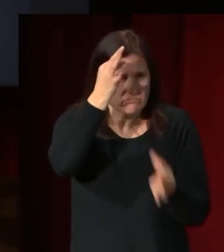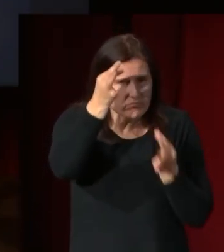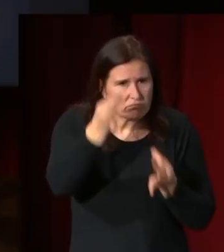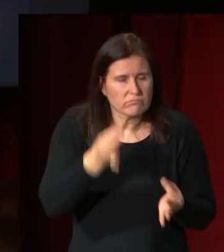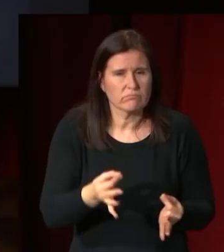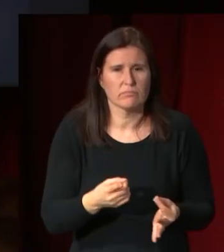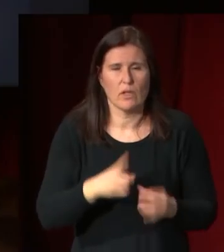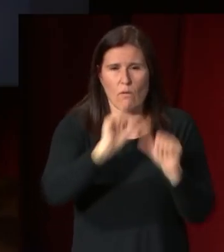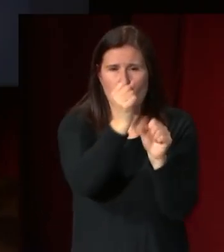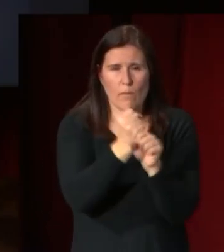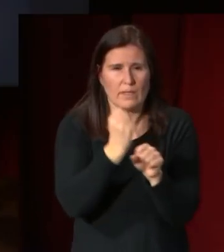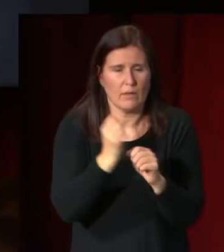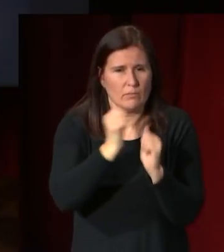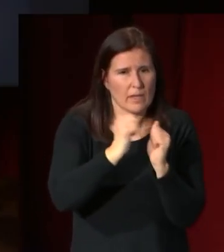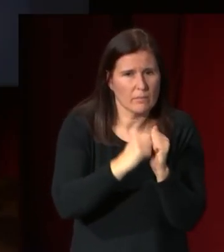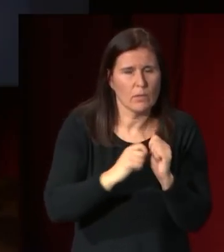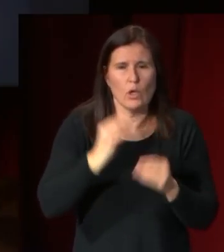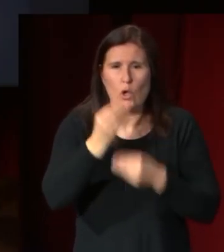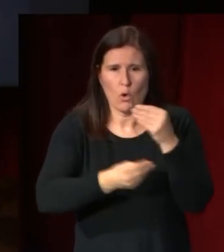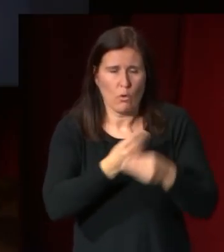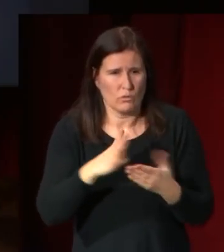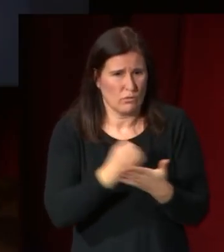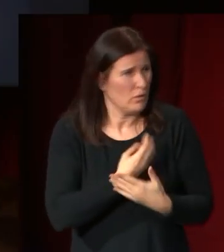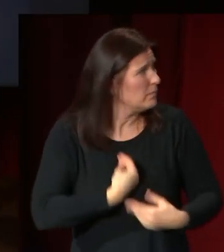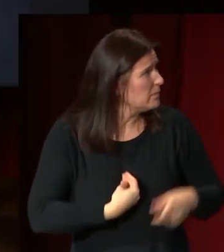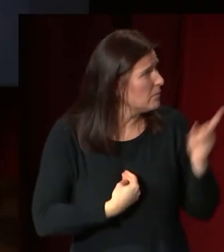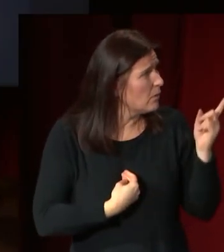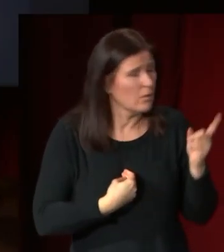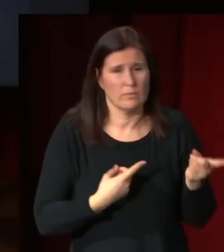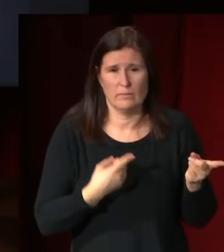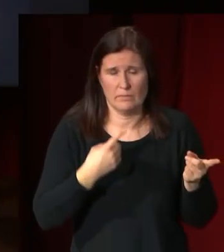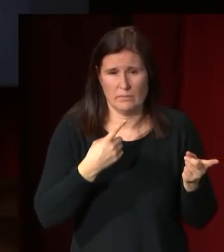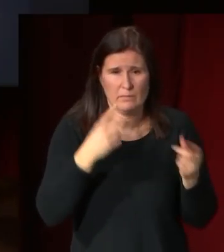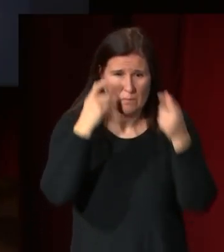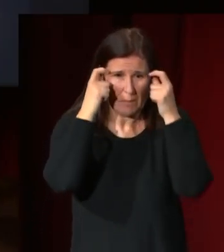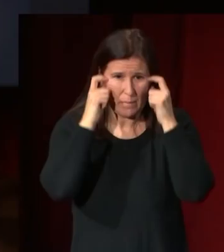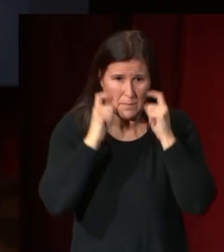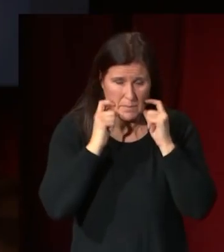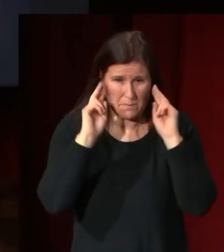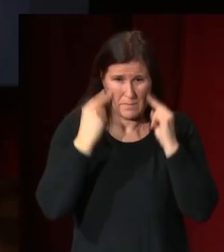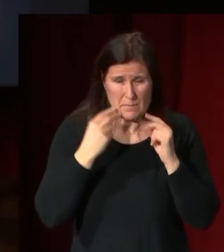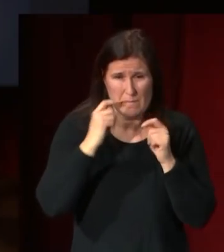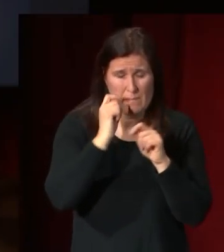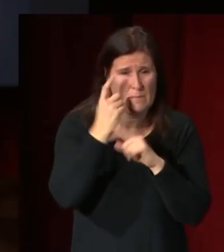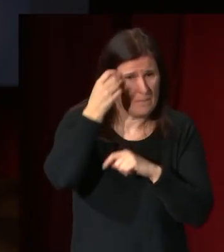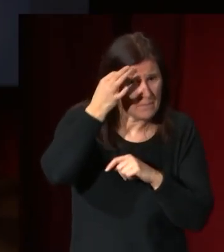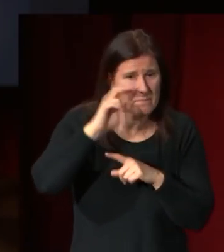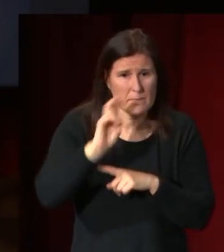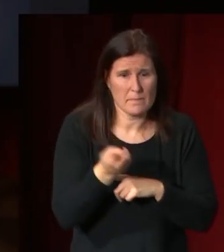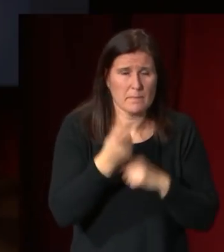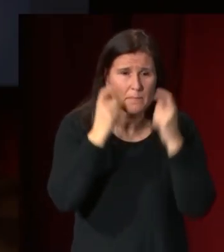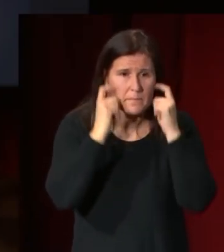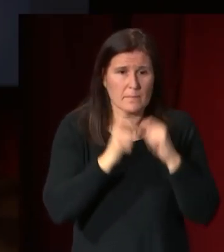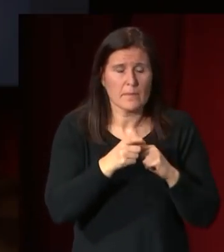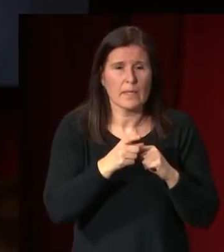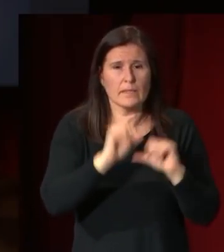forma de trabajar el mármol ese uso del trépano que reconocemos otra vez en las patillas y ese idealismo